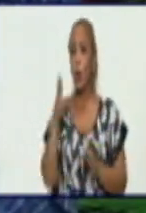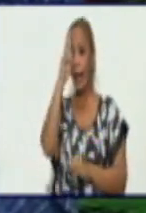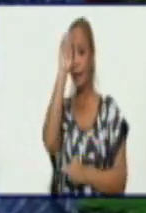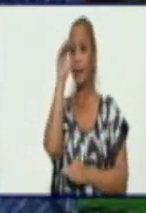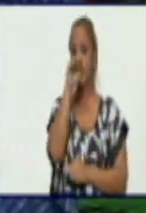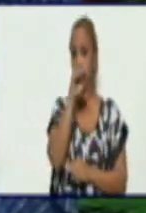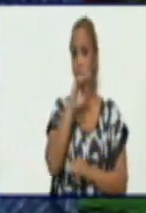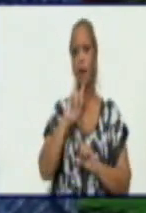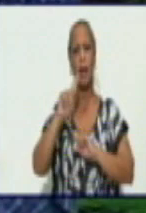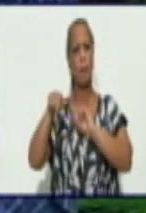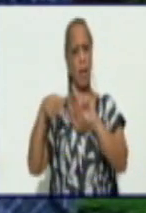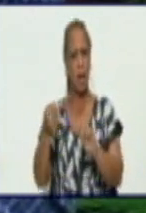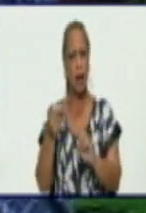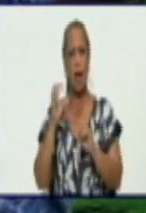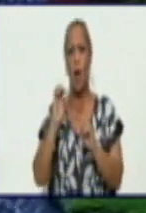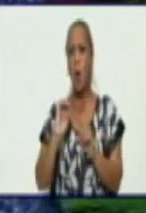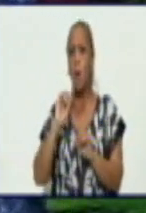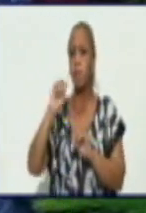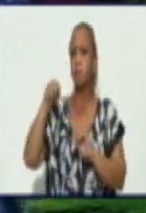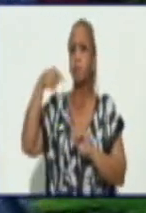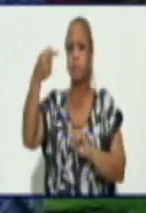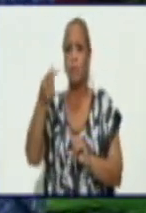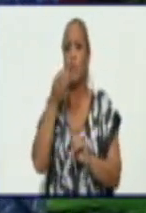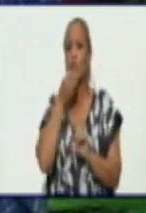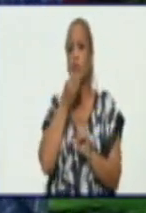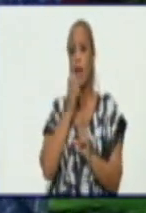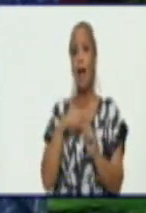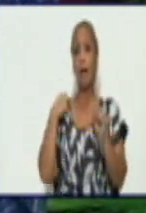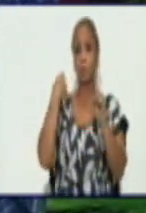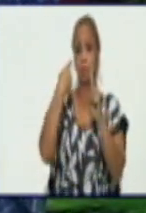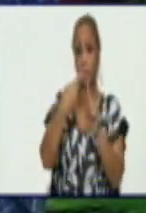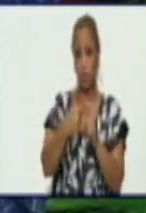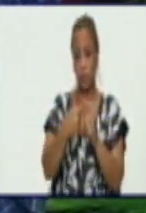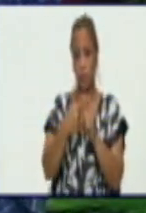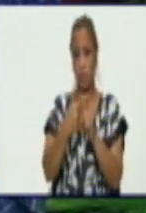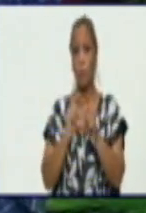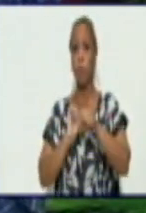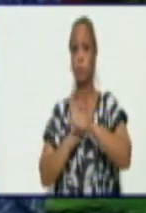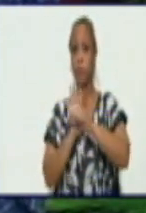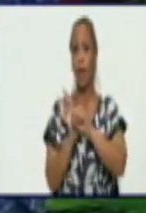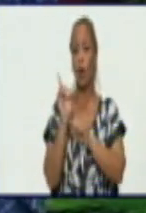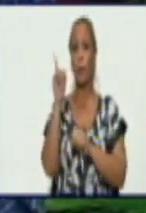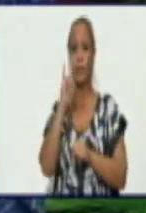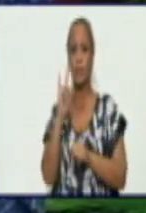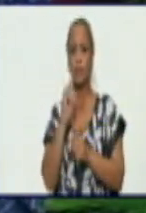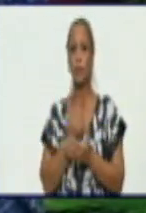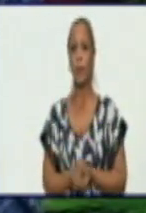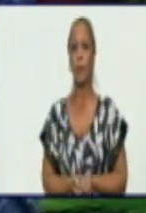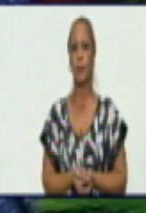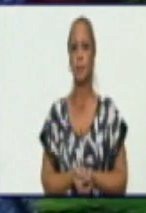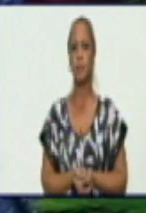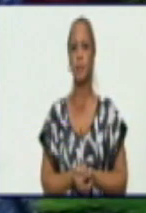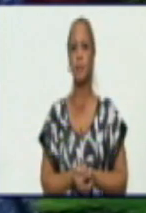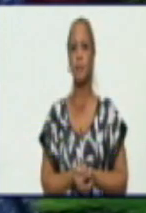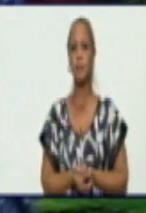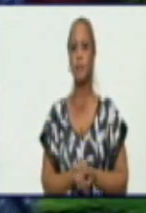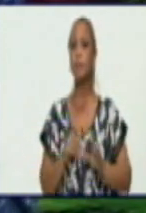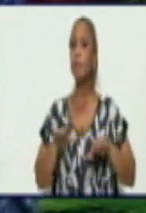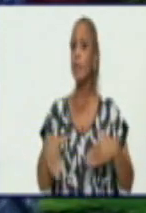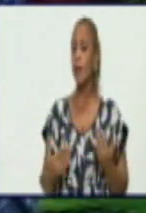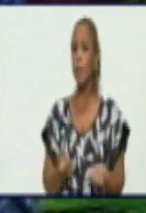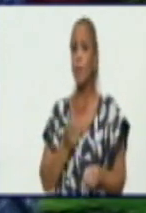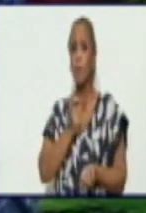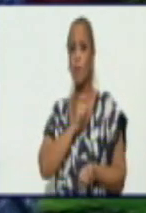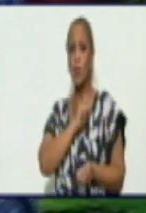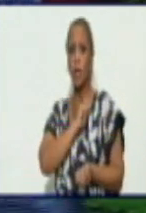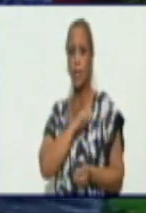mañana o el lunes, pudieran dar positivo a la COVID-19. O sea, ¿por qué quiero